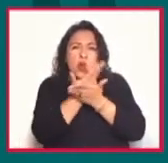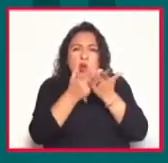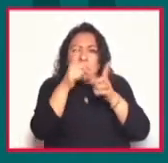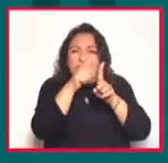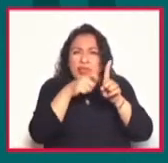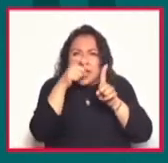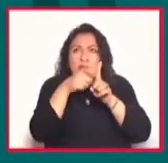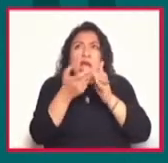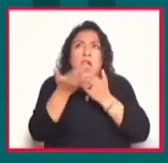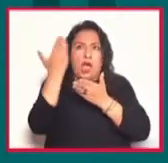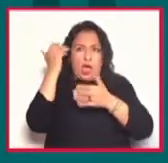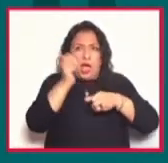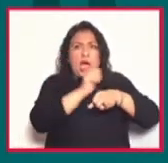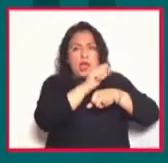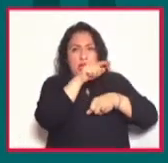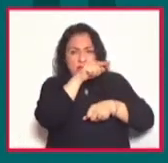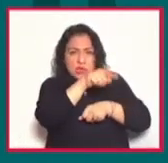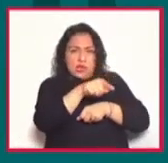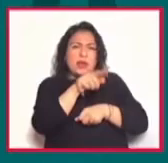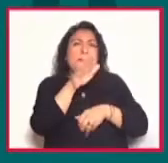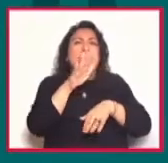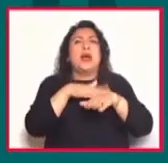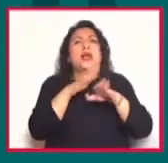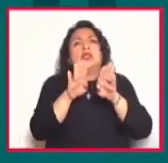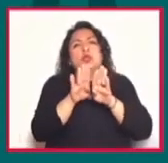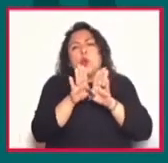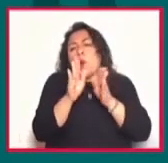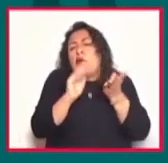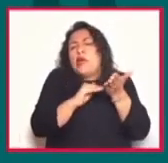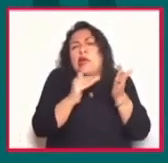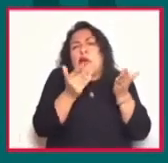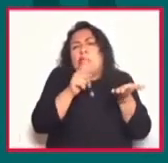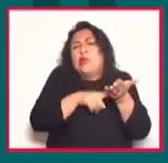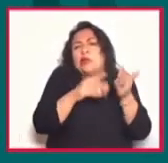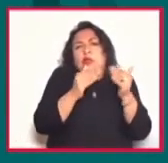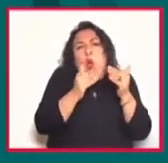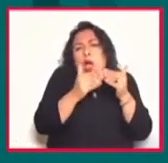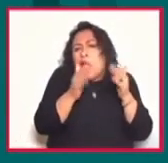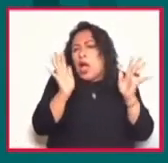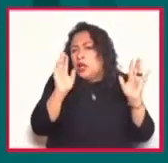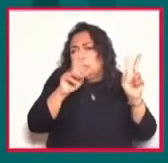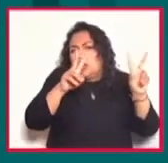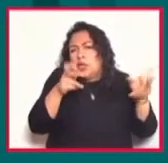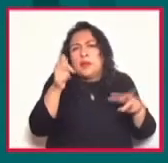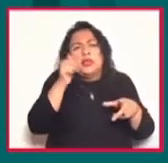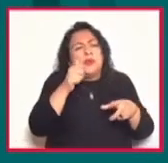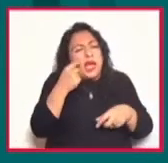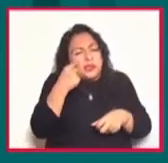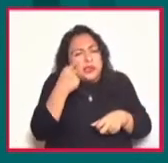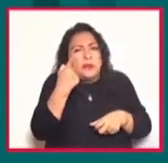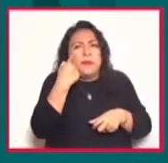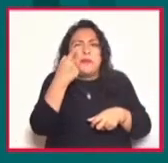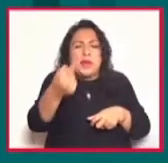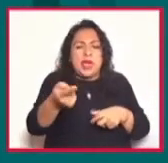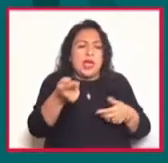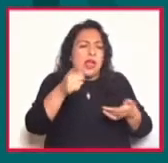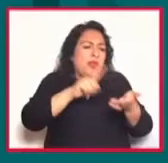momento en Argentina, que era más bien de orden doméstico, ¿no? Siempre tenía que ver con lo que sucedía a nivel nacional,